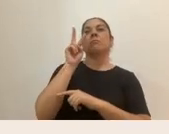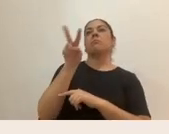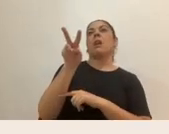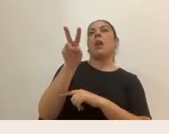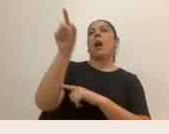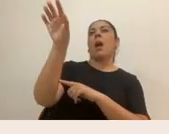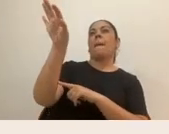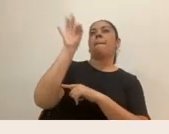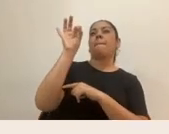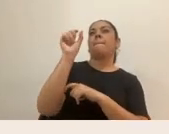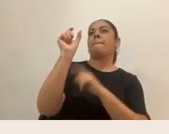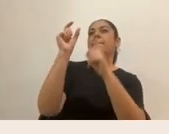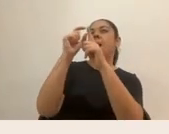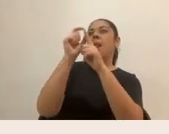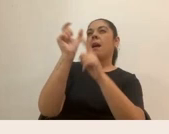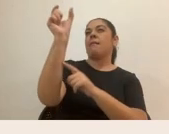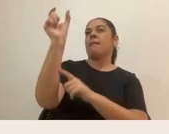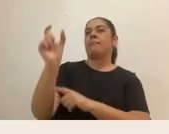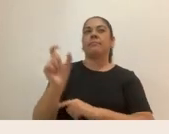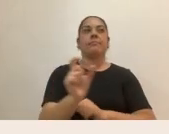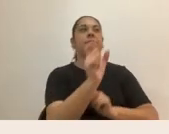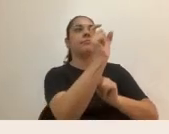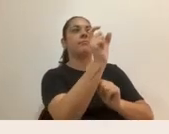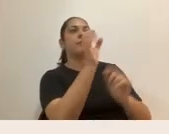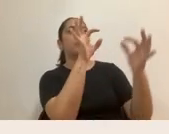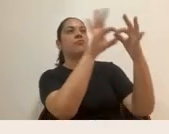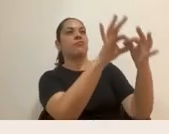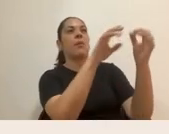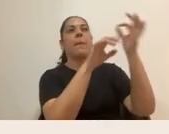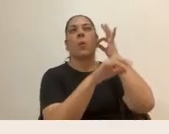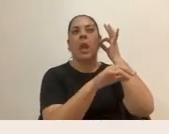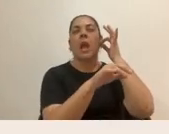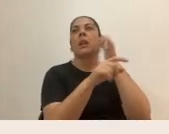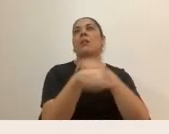acá y las van acomodando en ese documento.